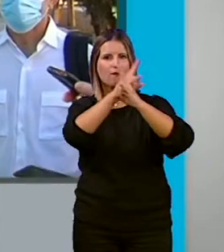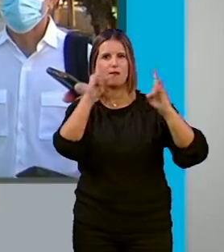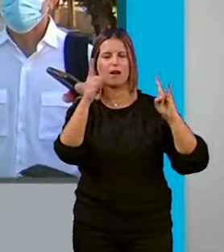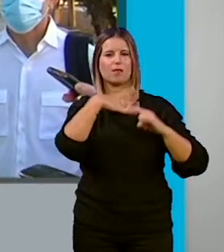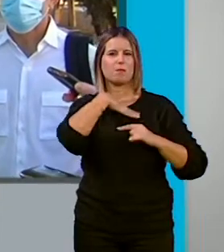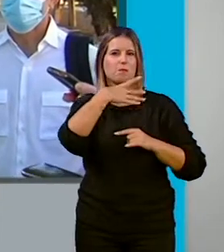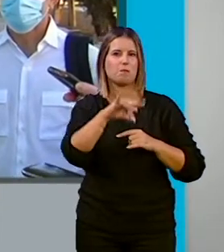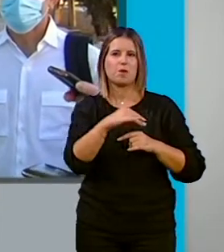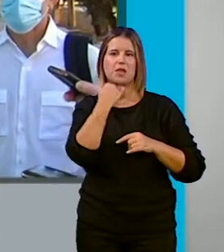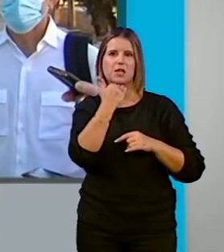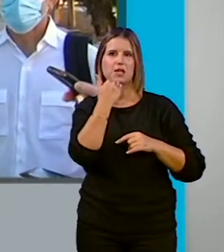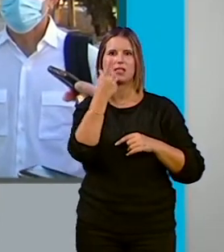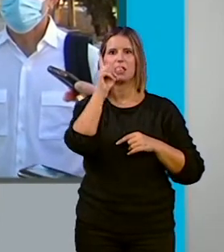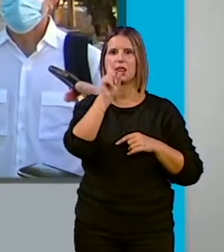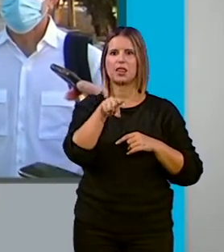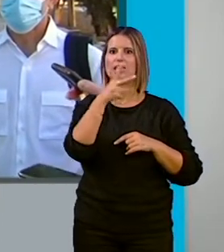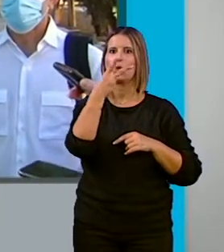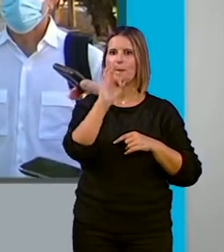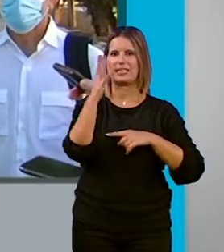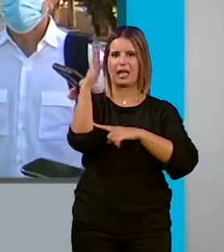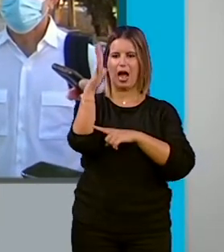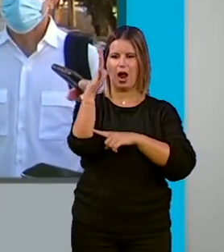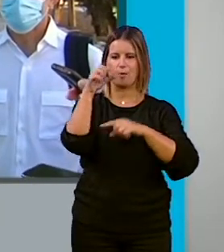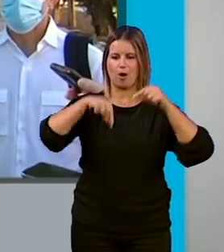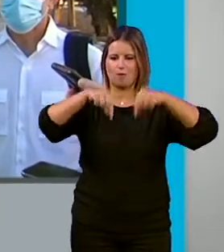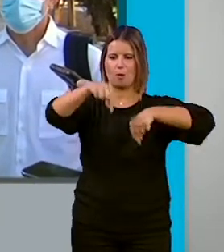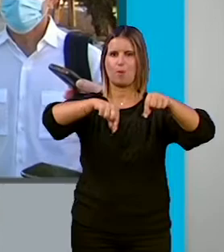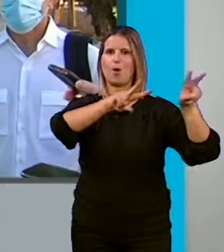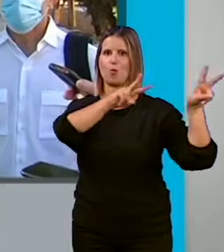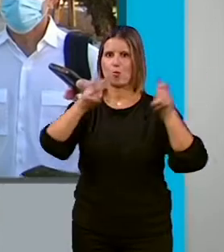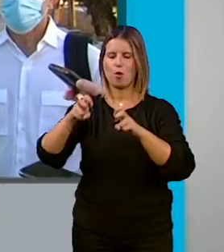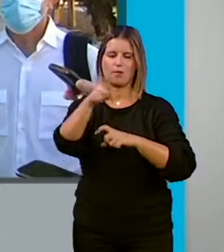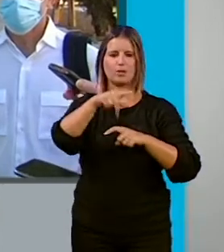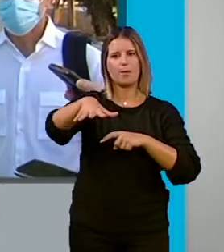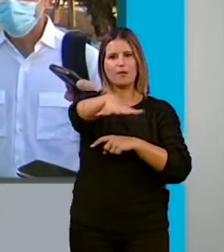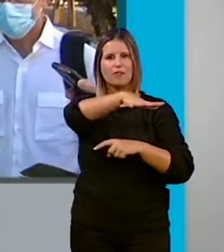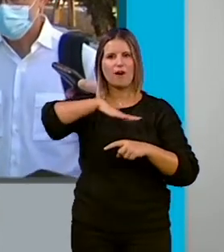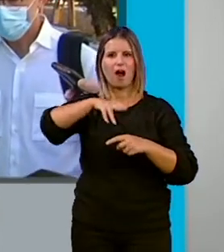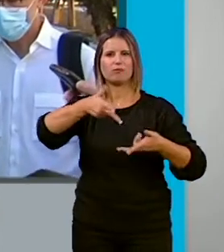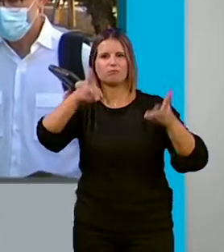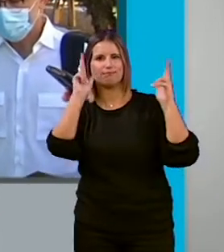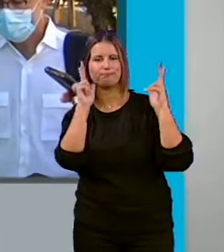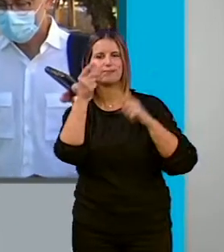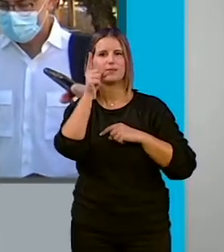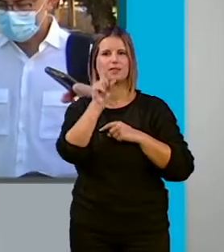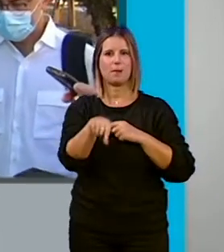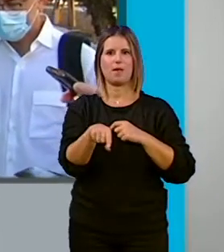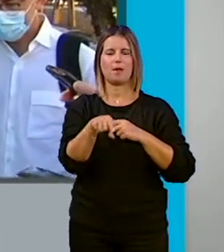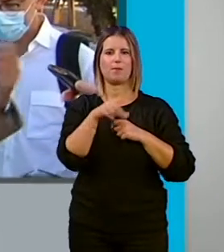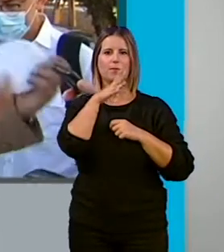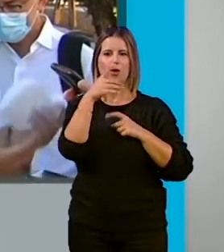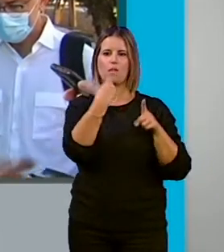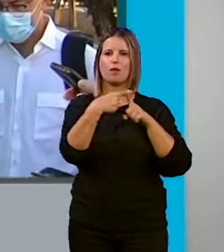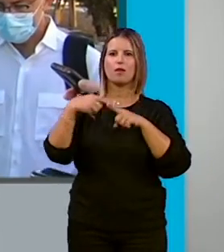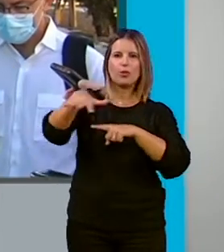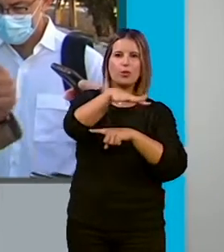plantear prácticamente 120 árboles. Eso no solo va a abrir el barrio, no solo permite la permeabilidad entre distintas